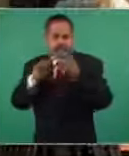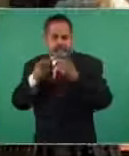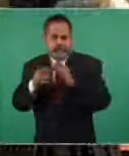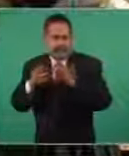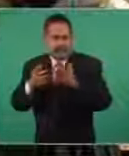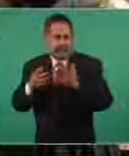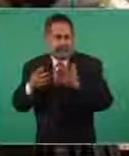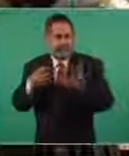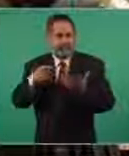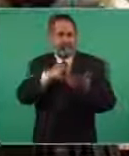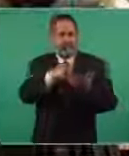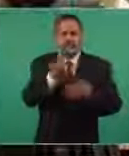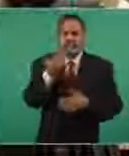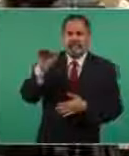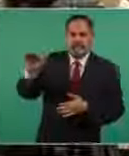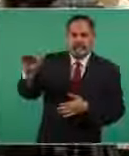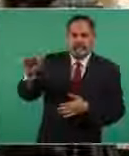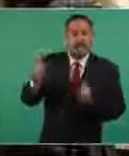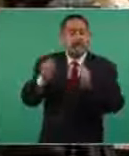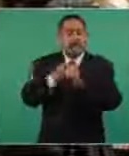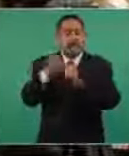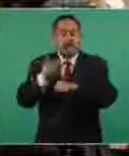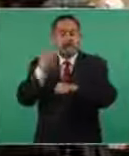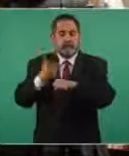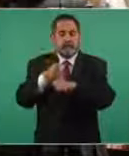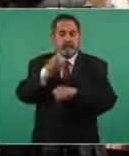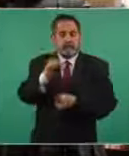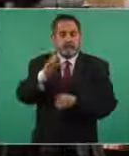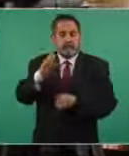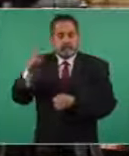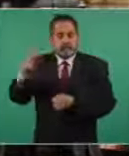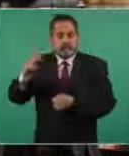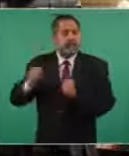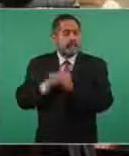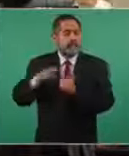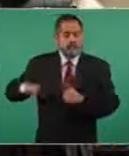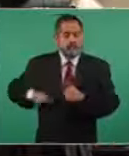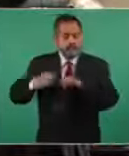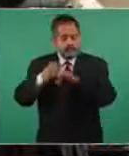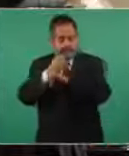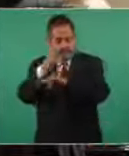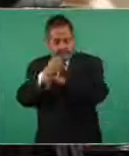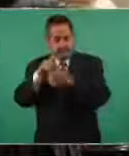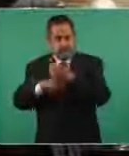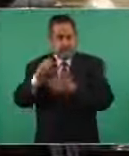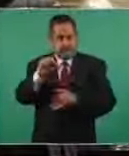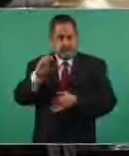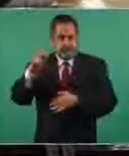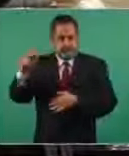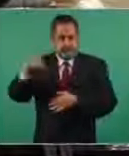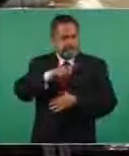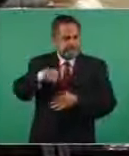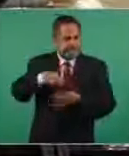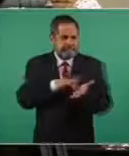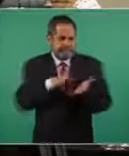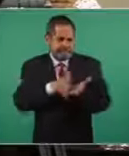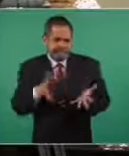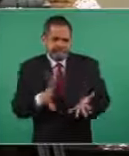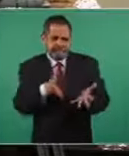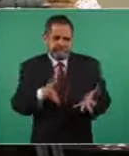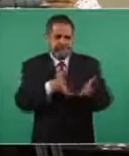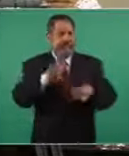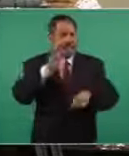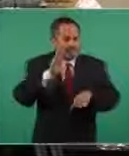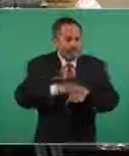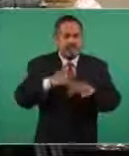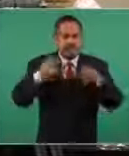ellos? Que a través de la Secretaría de Educación, del gobierno del Estado o las propias SEP, se les impulse para que haya más personas